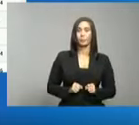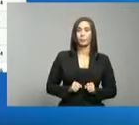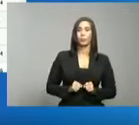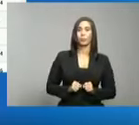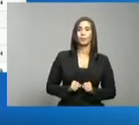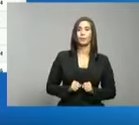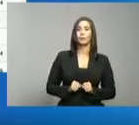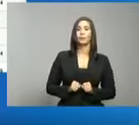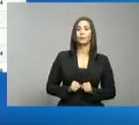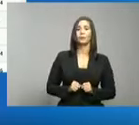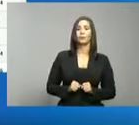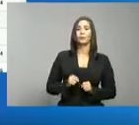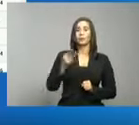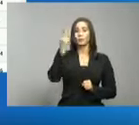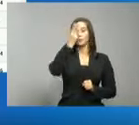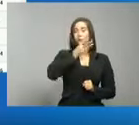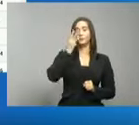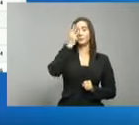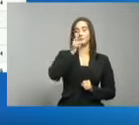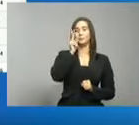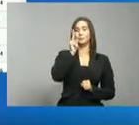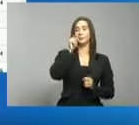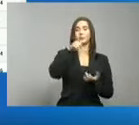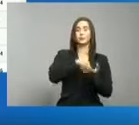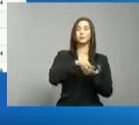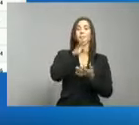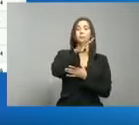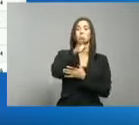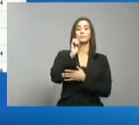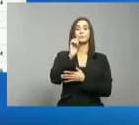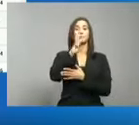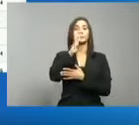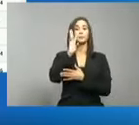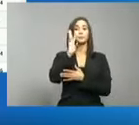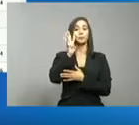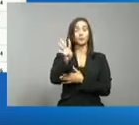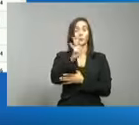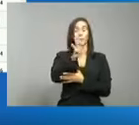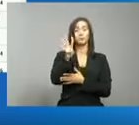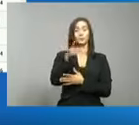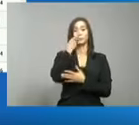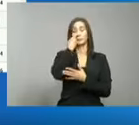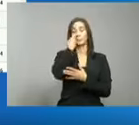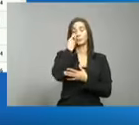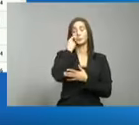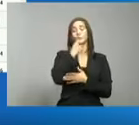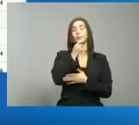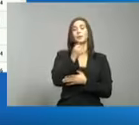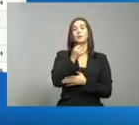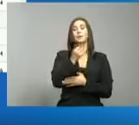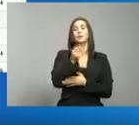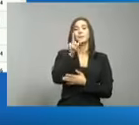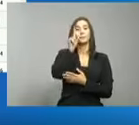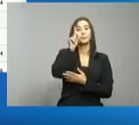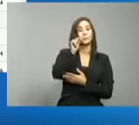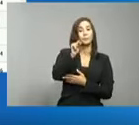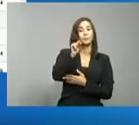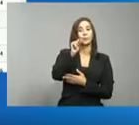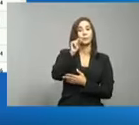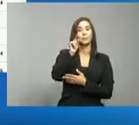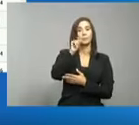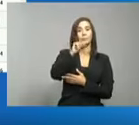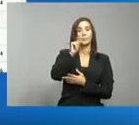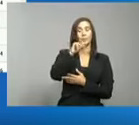Espa y Yat, 2.444 pruebas realizadas, 26